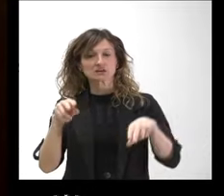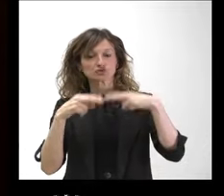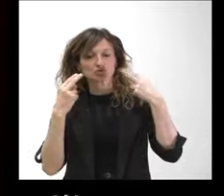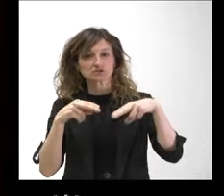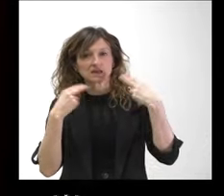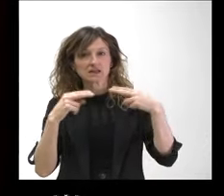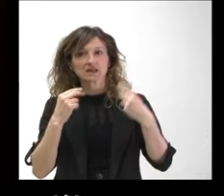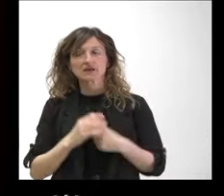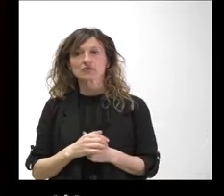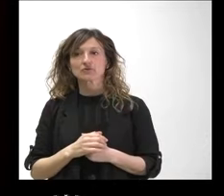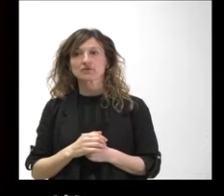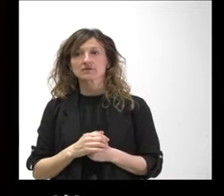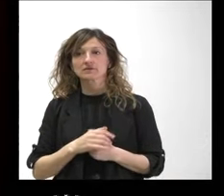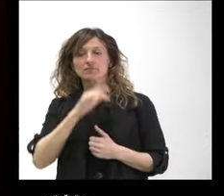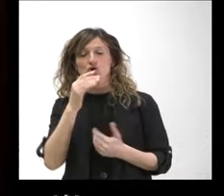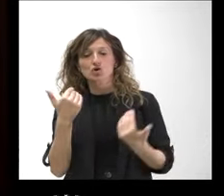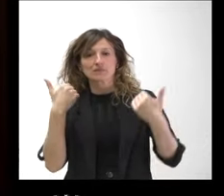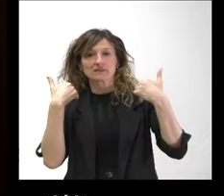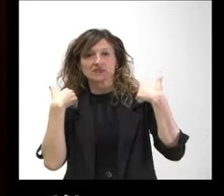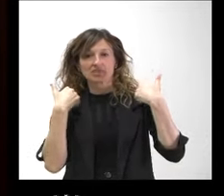este caso con argumentos de competencia desleal